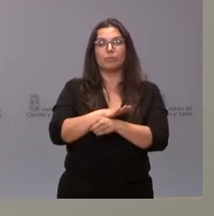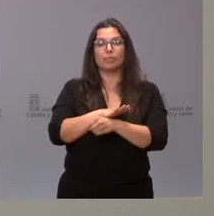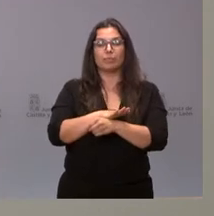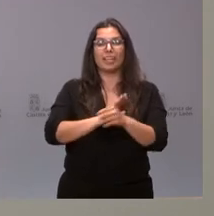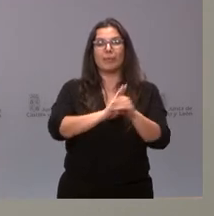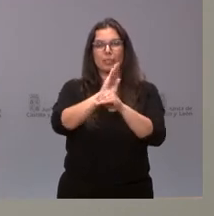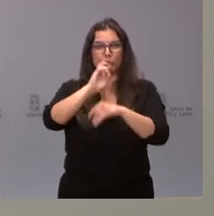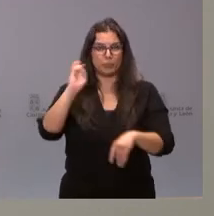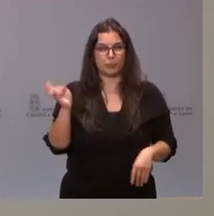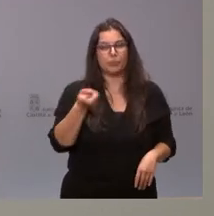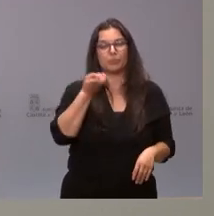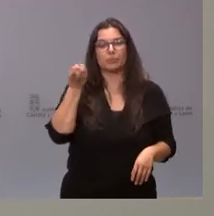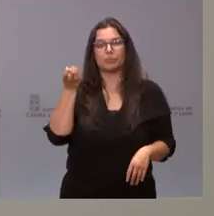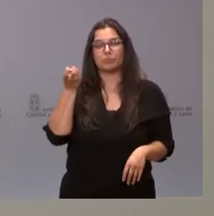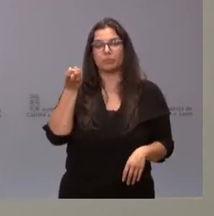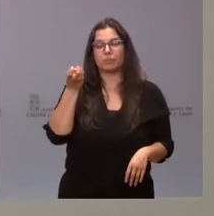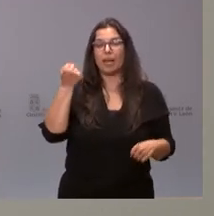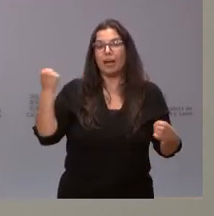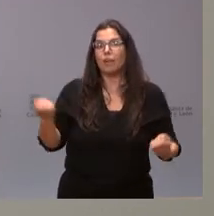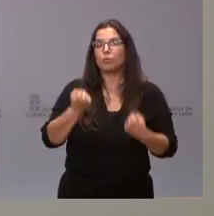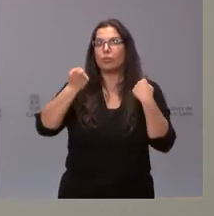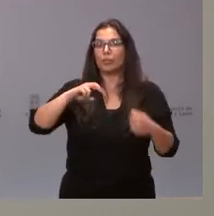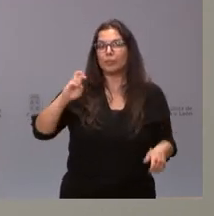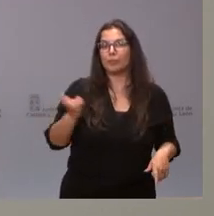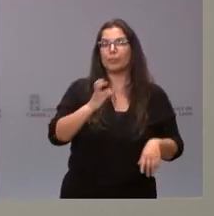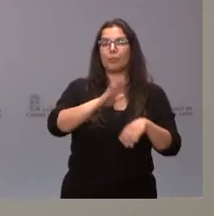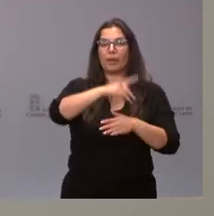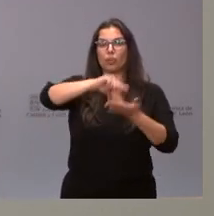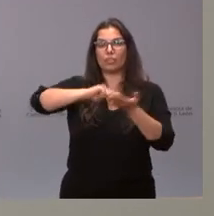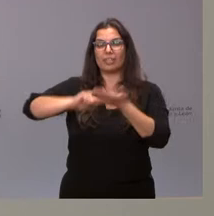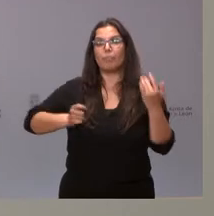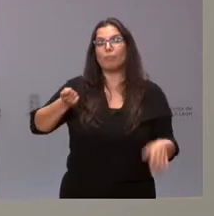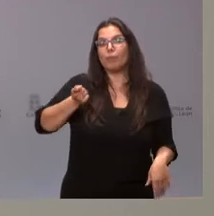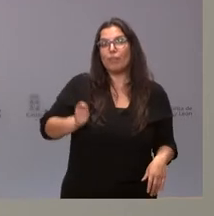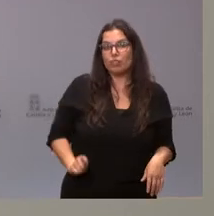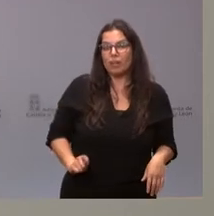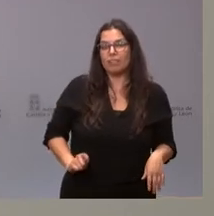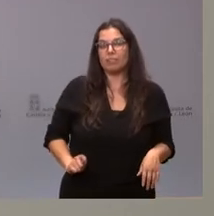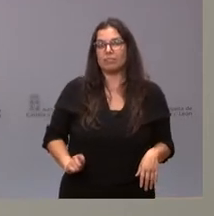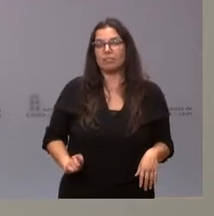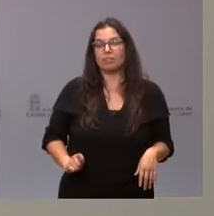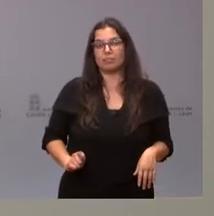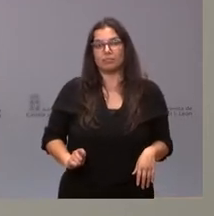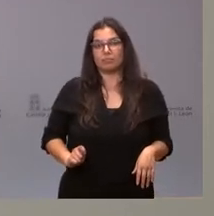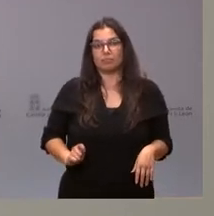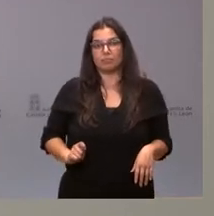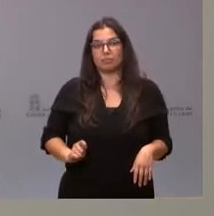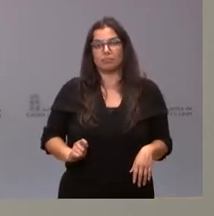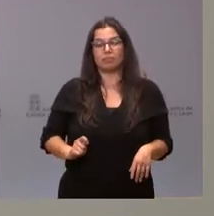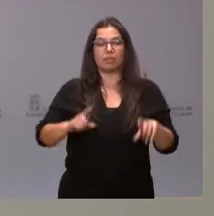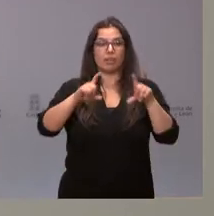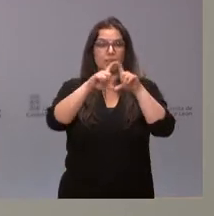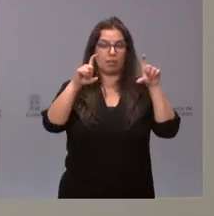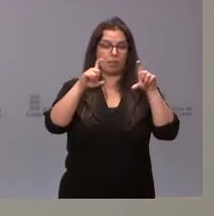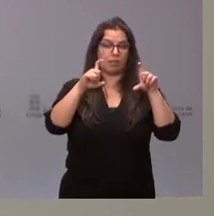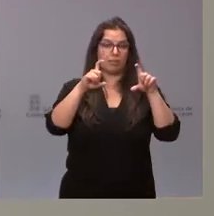inversiones y de actuaciones de coordinación de profesionales por parte de las entidades locales en